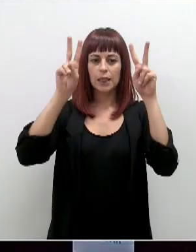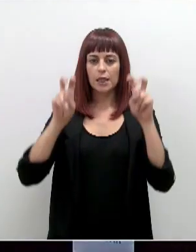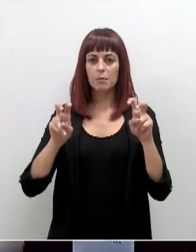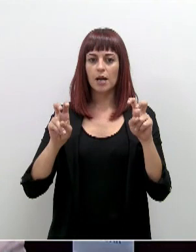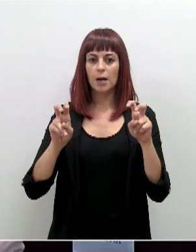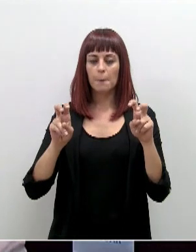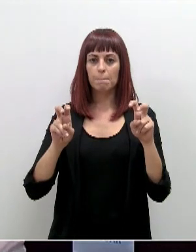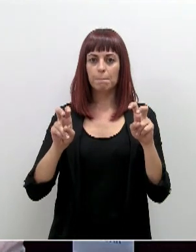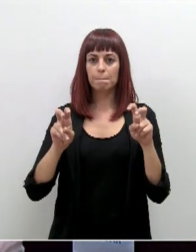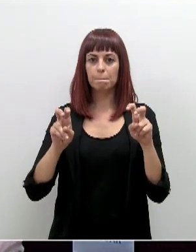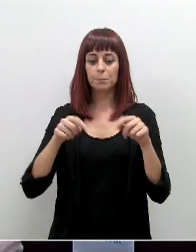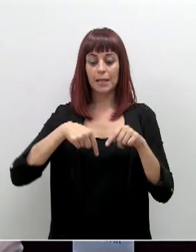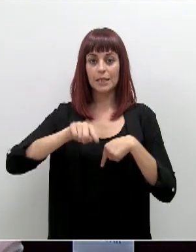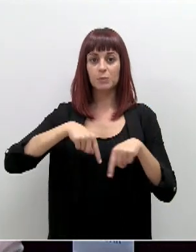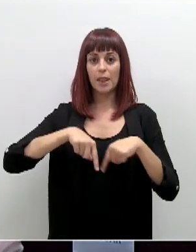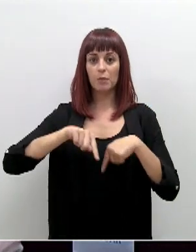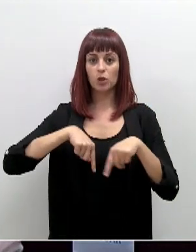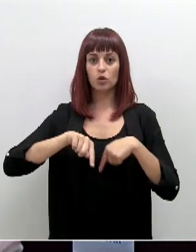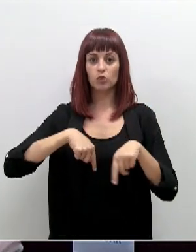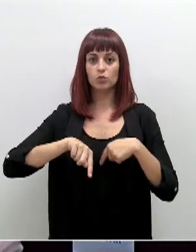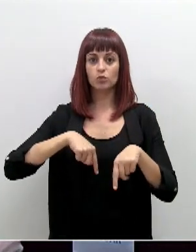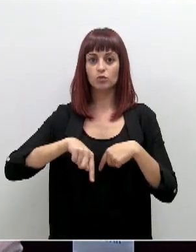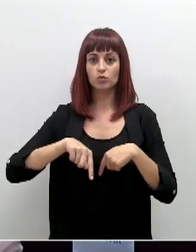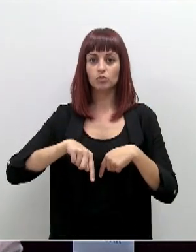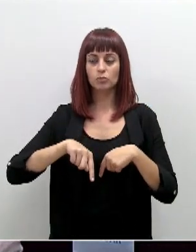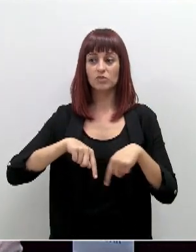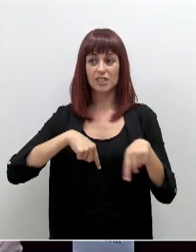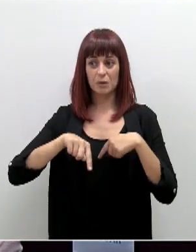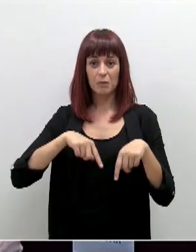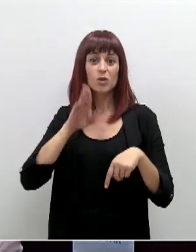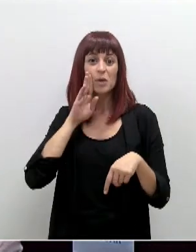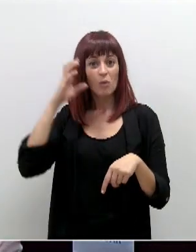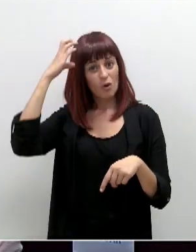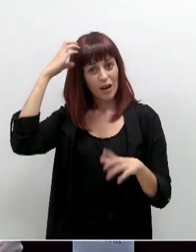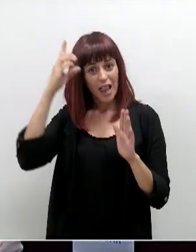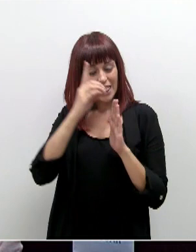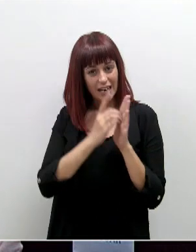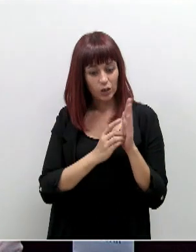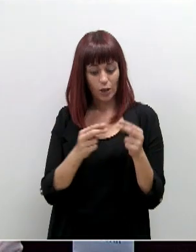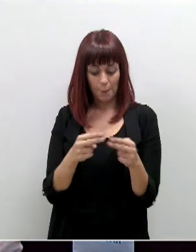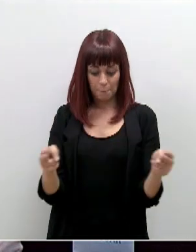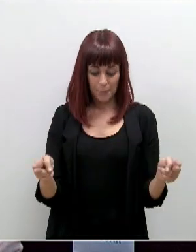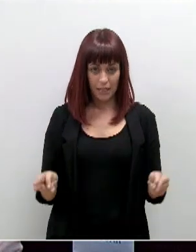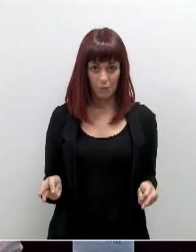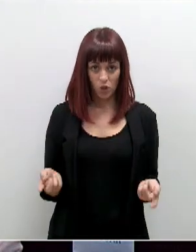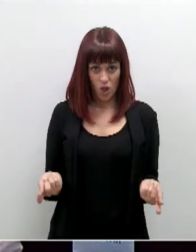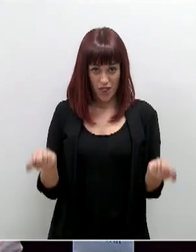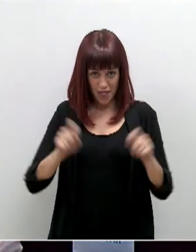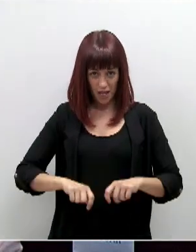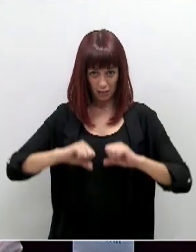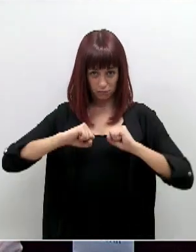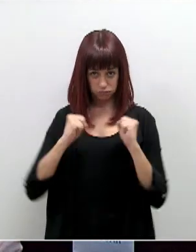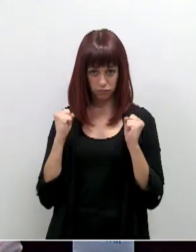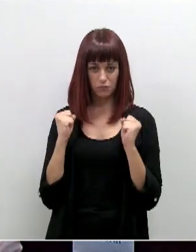al desplazamiento dentro de ese decreto de cierre perimetral, se da una circunstancia